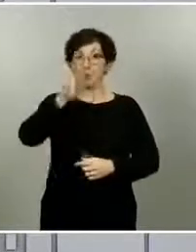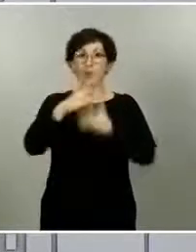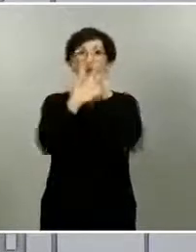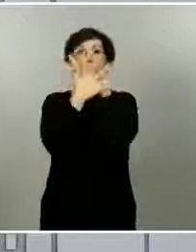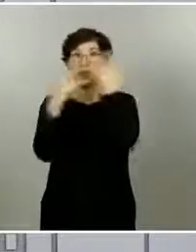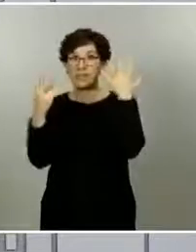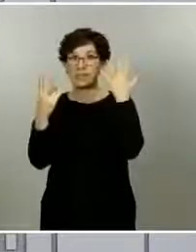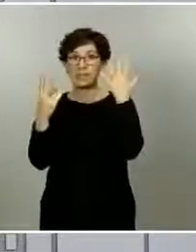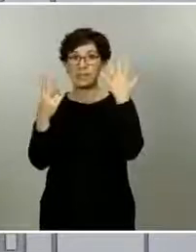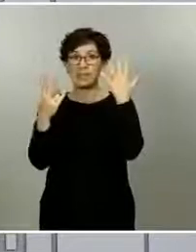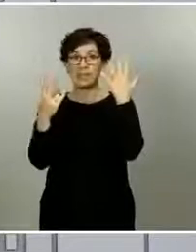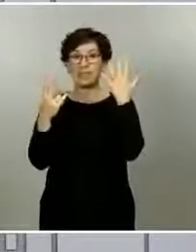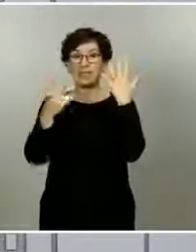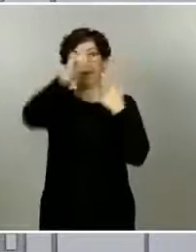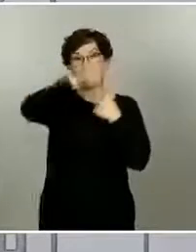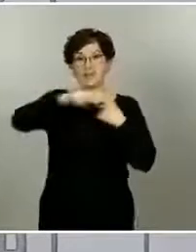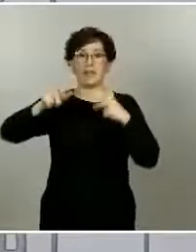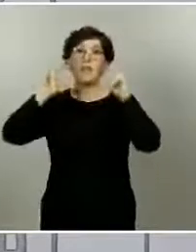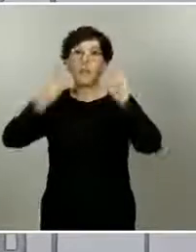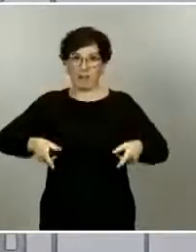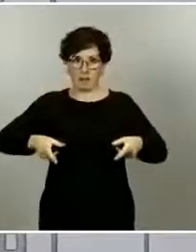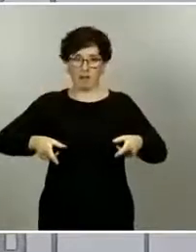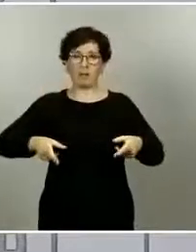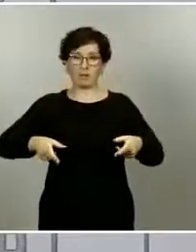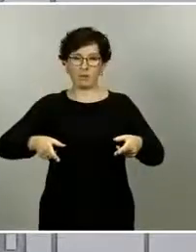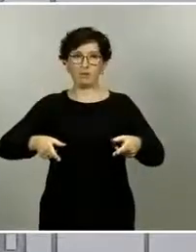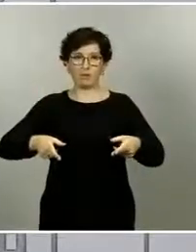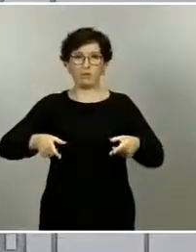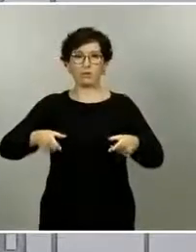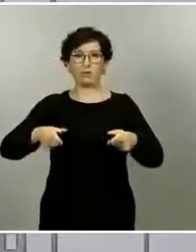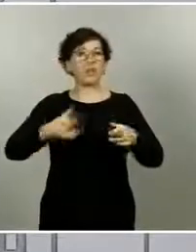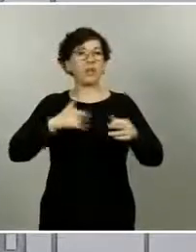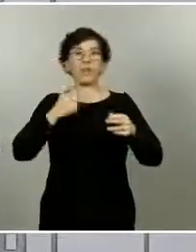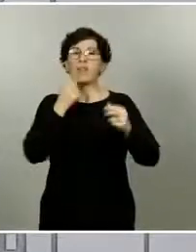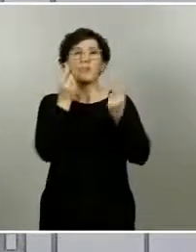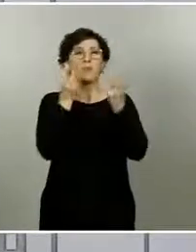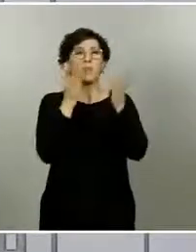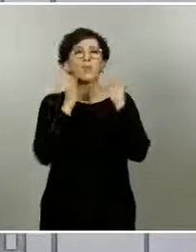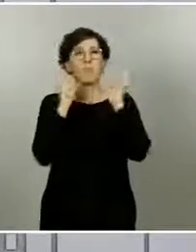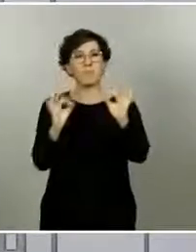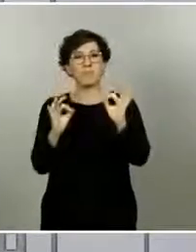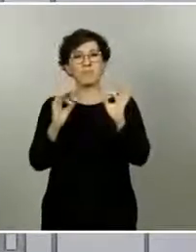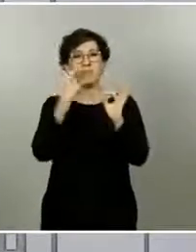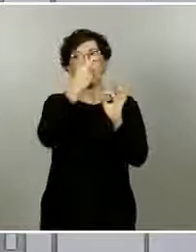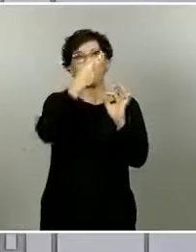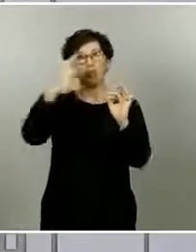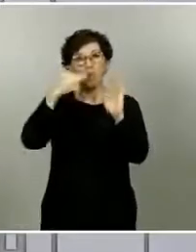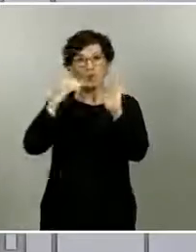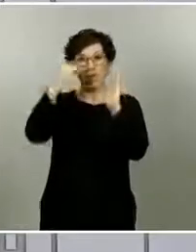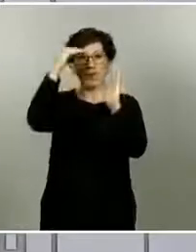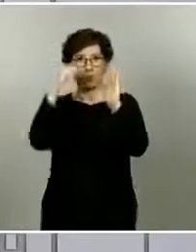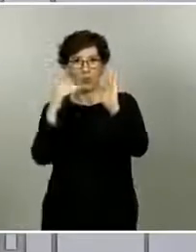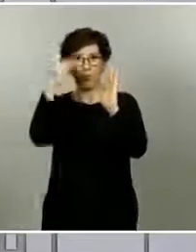217 fallecidos. Nos mantenemos en esas cifras en torno a los 200,